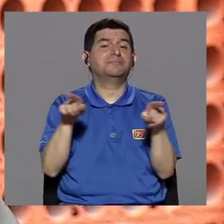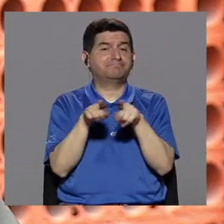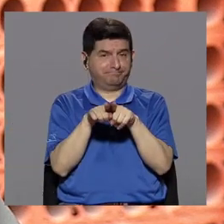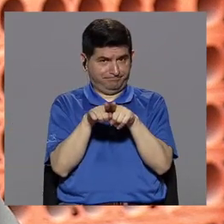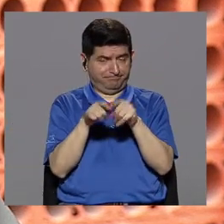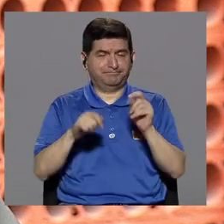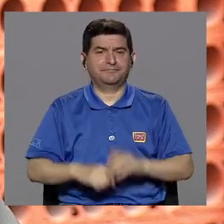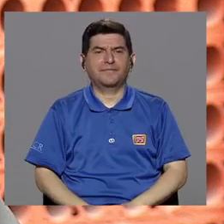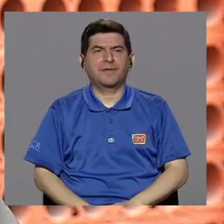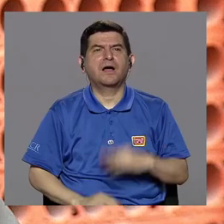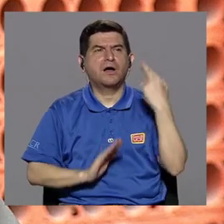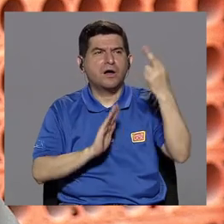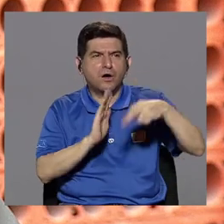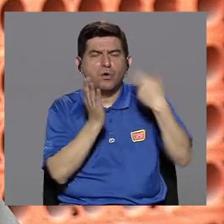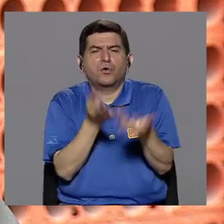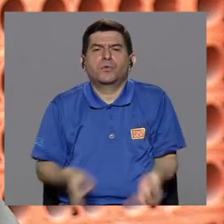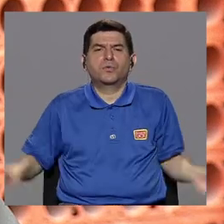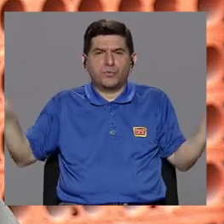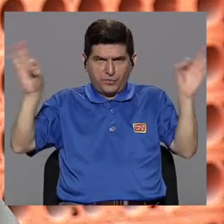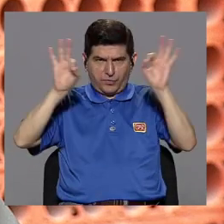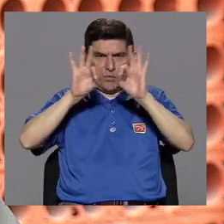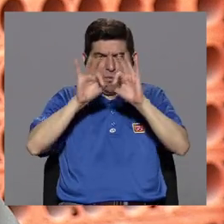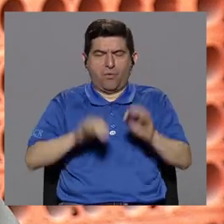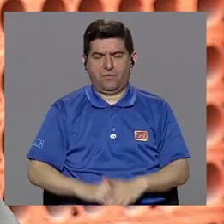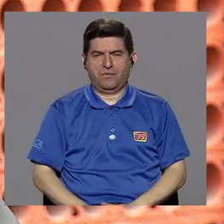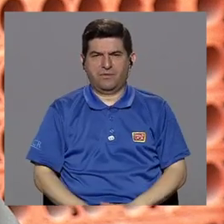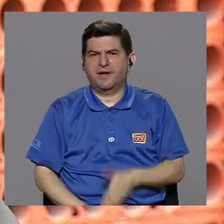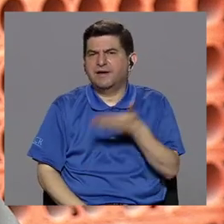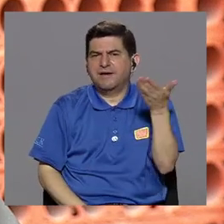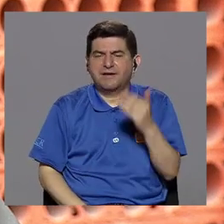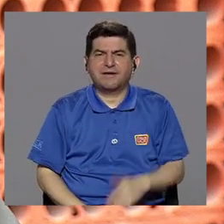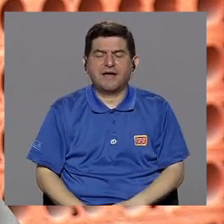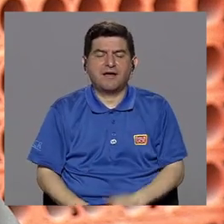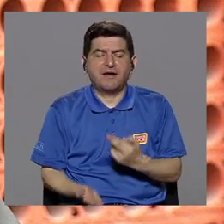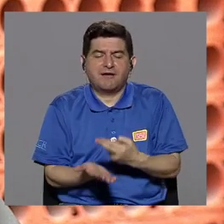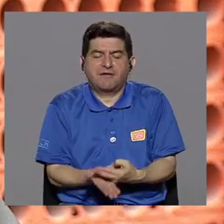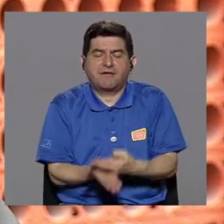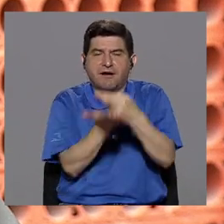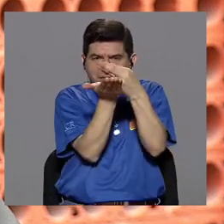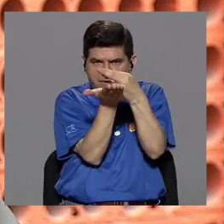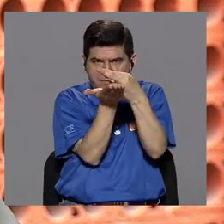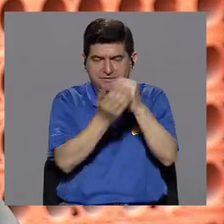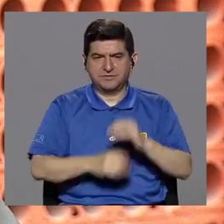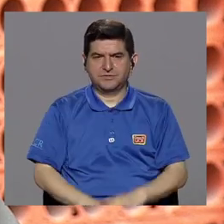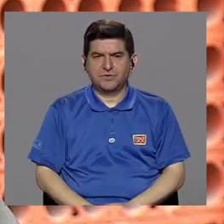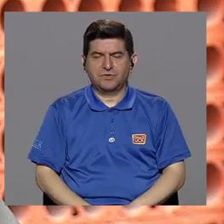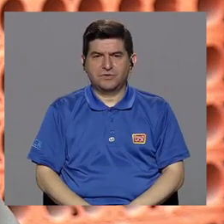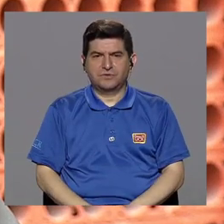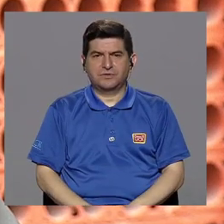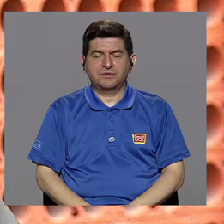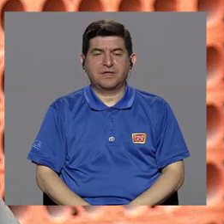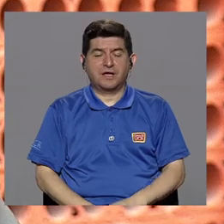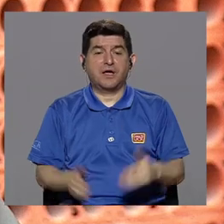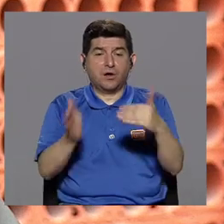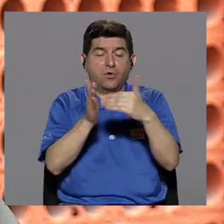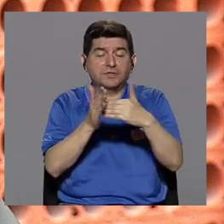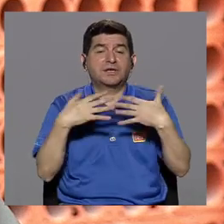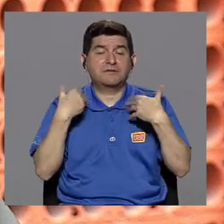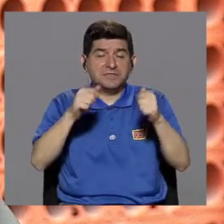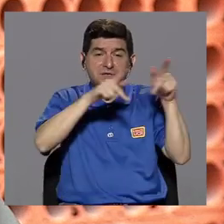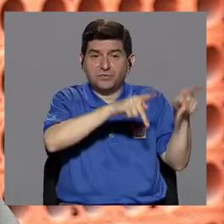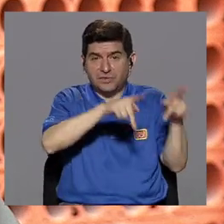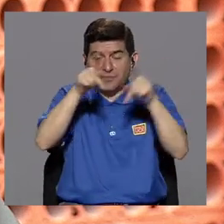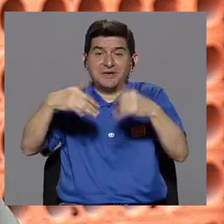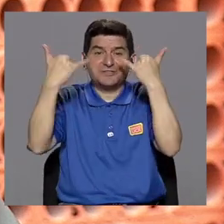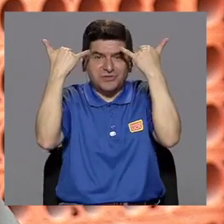tiene un papel muy importante a nivel de rehabilitación, de recuperación de la salud para las